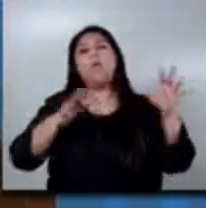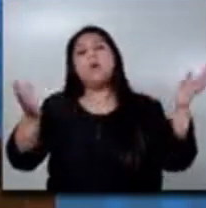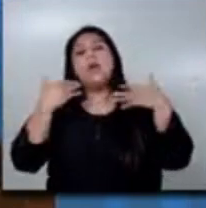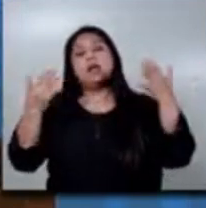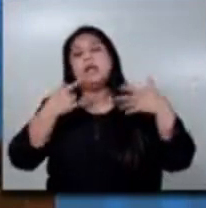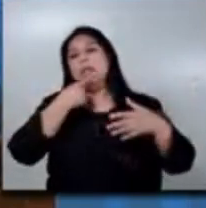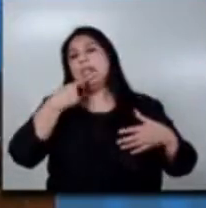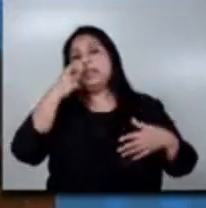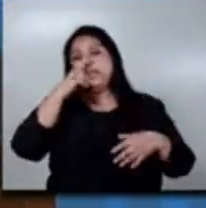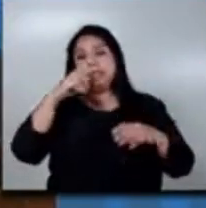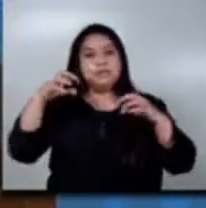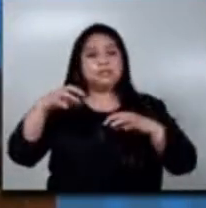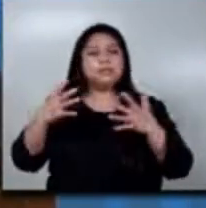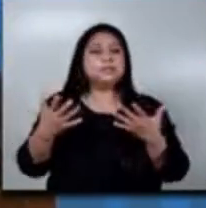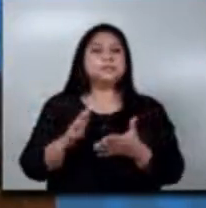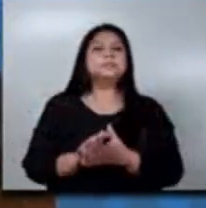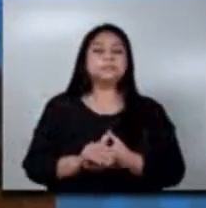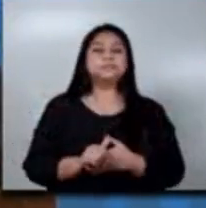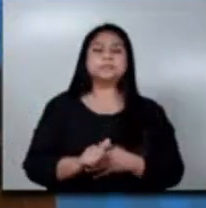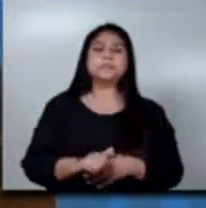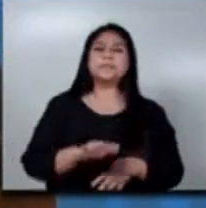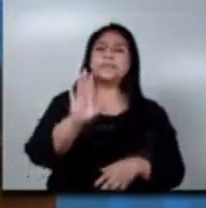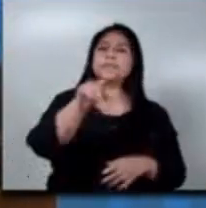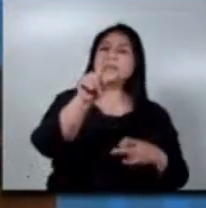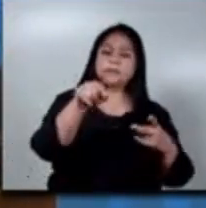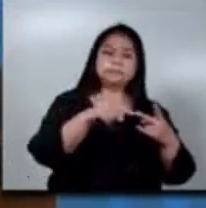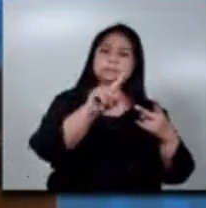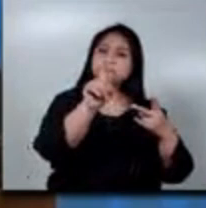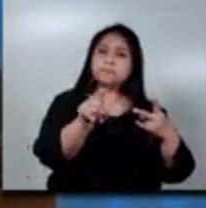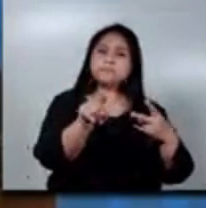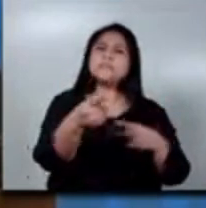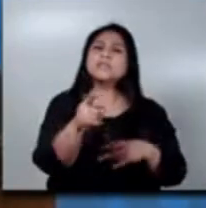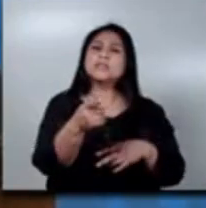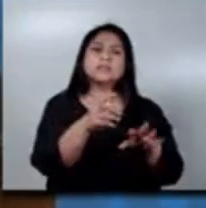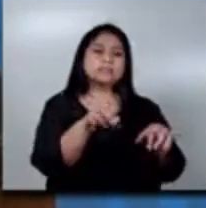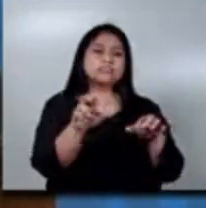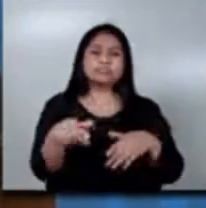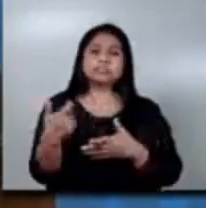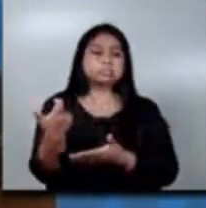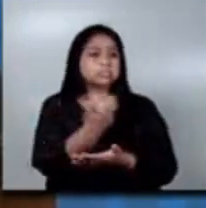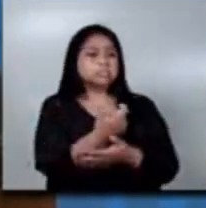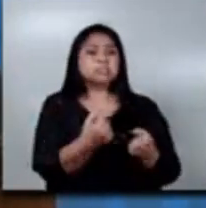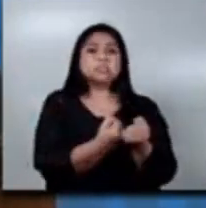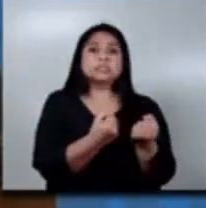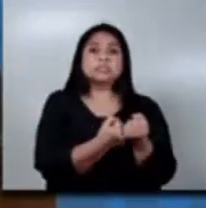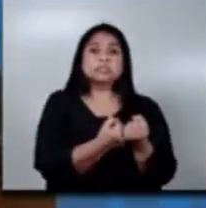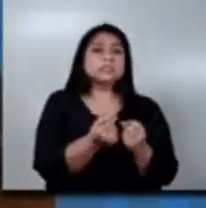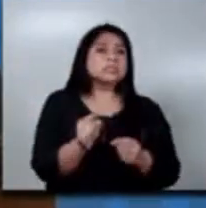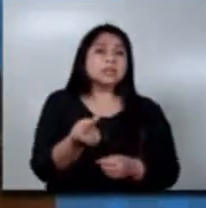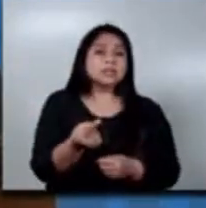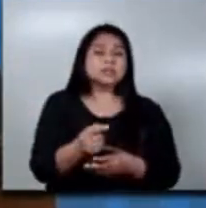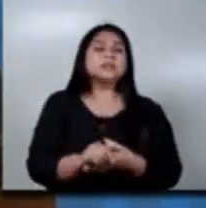¿Quiénes pueden ser beneficiarios del seguro agrícola? Principalmente agricultores y agricultoras en condiciones de